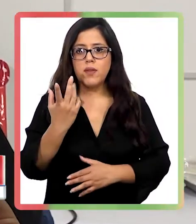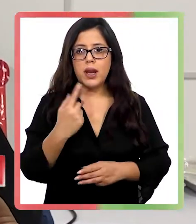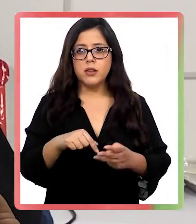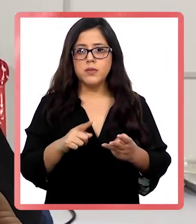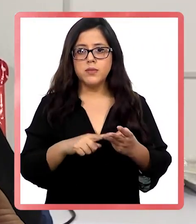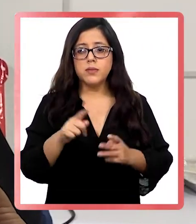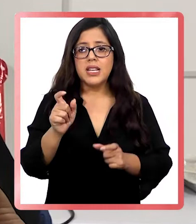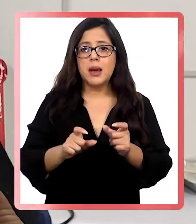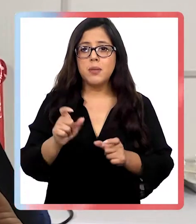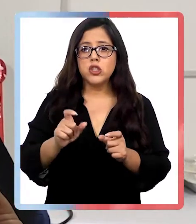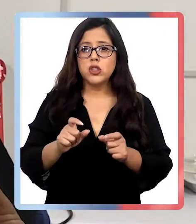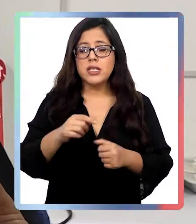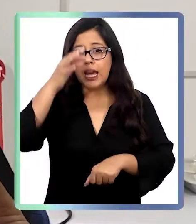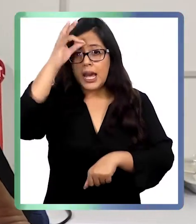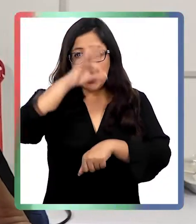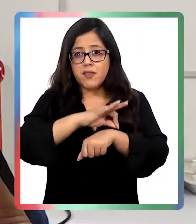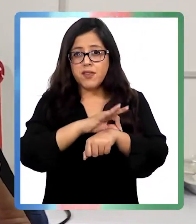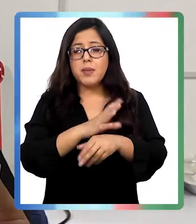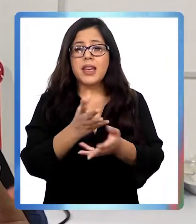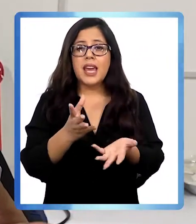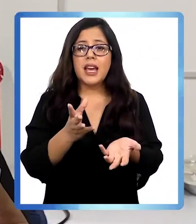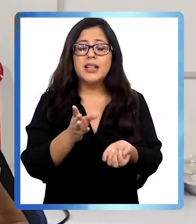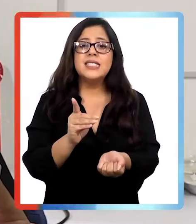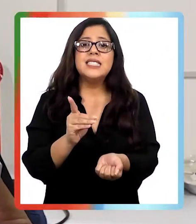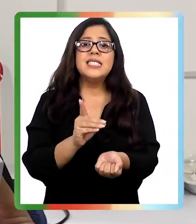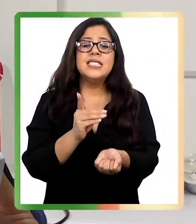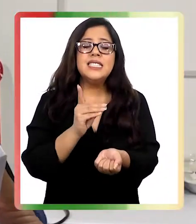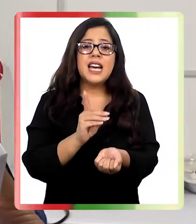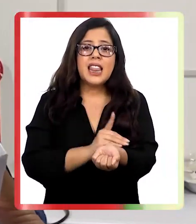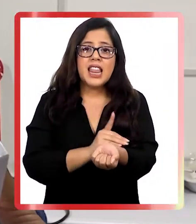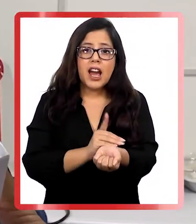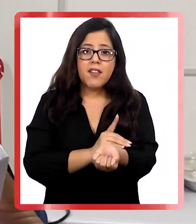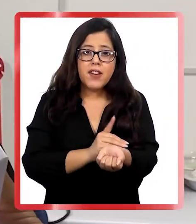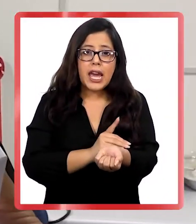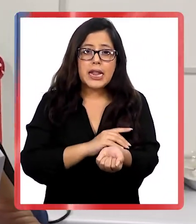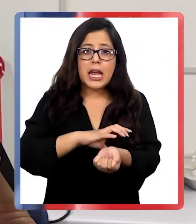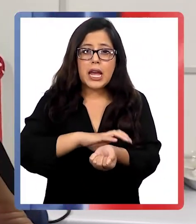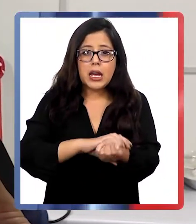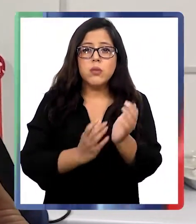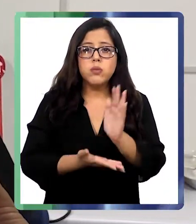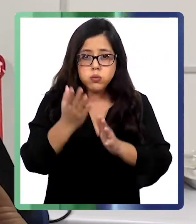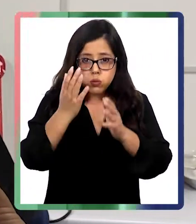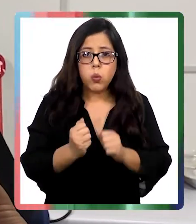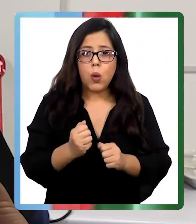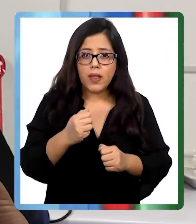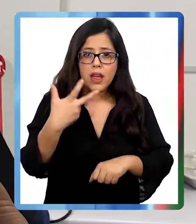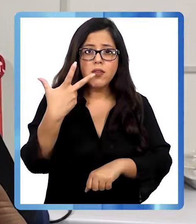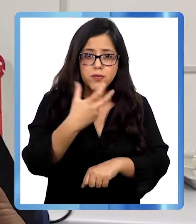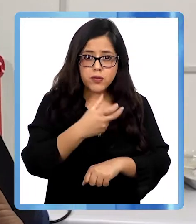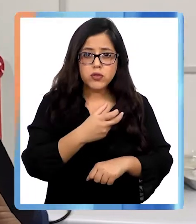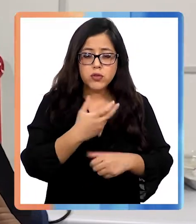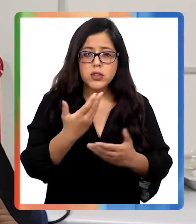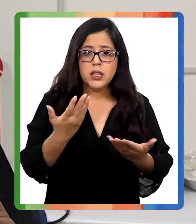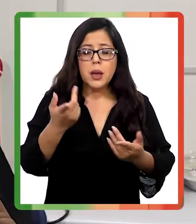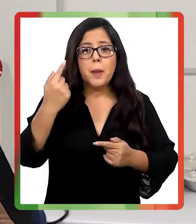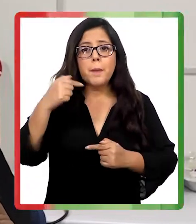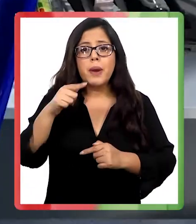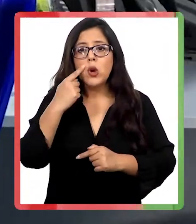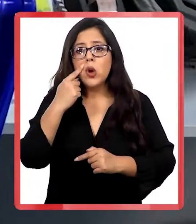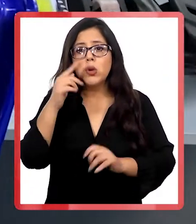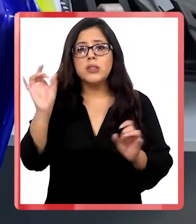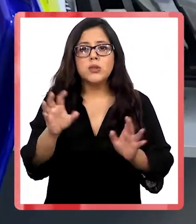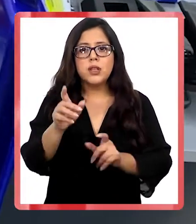que es diabética, hipertensa, pueden donar, no hay ninguna contraindicación, siempre y cuando nos estén al menos los diabéticos inyectando